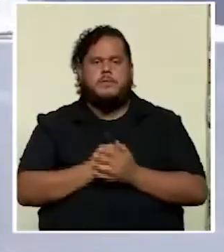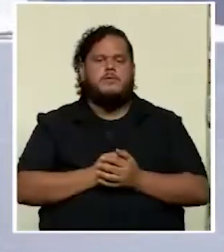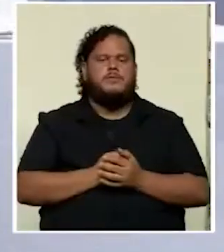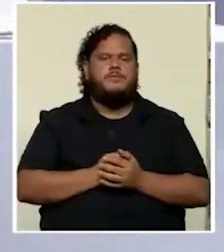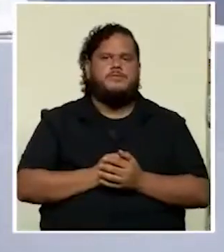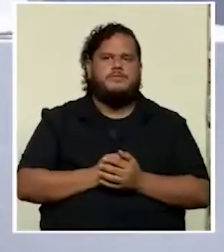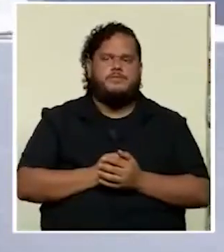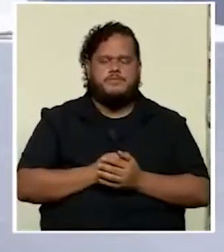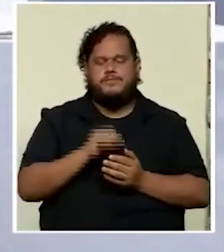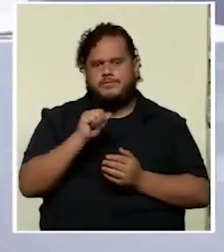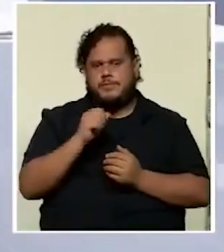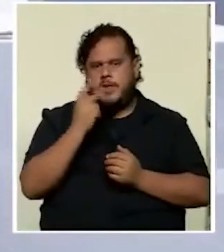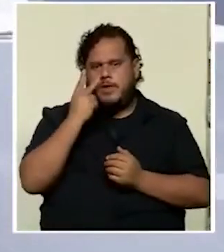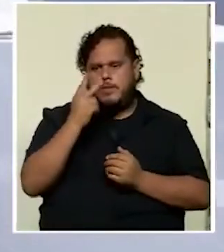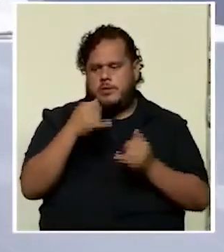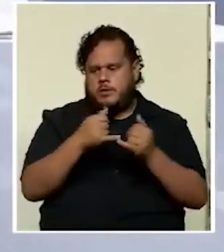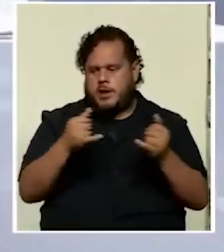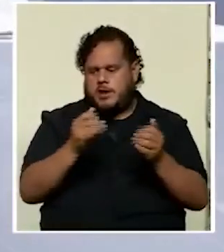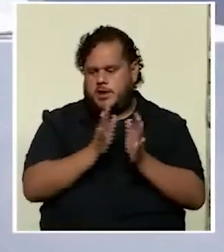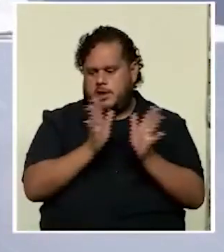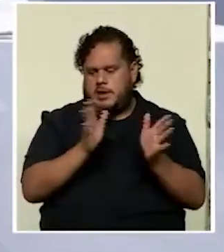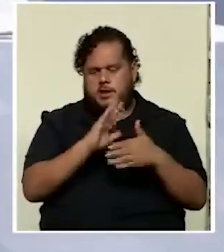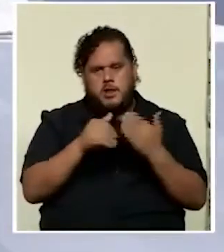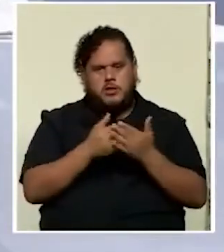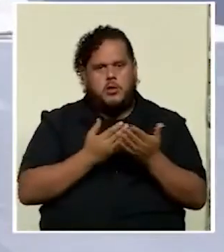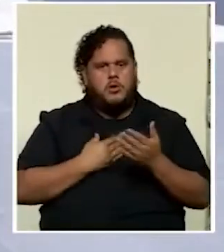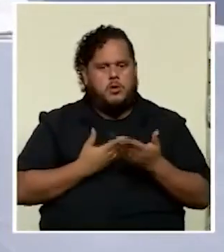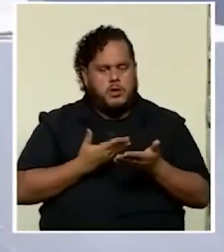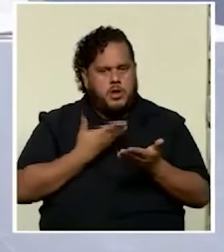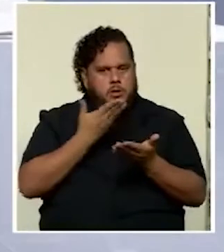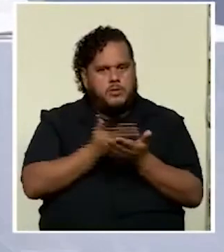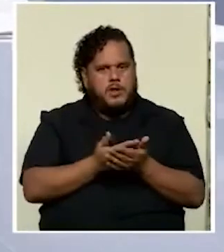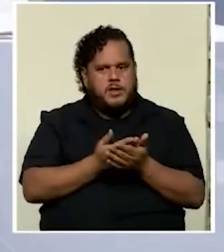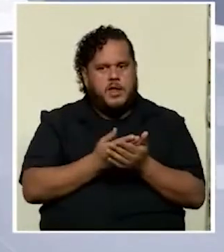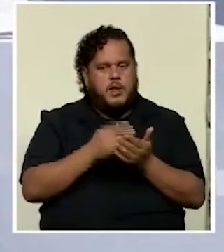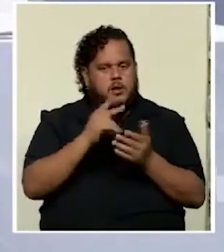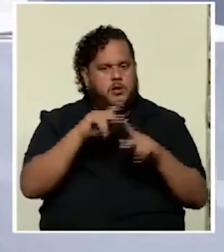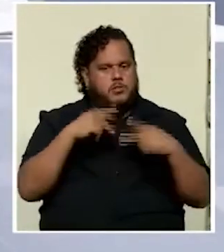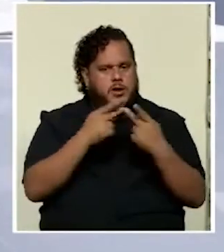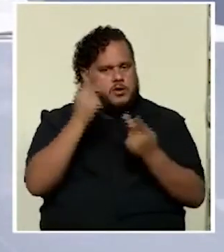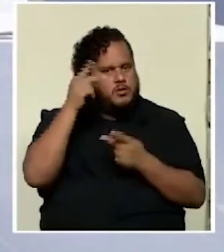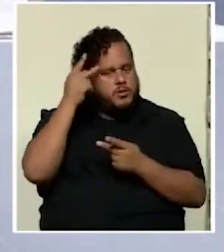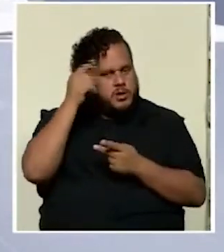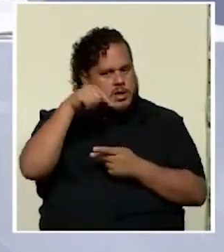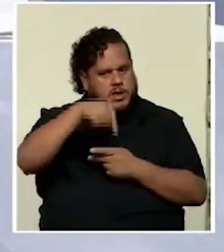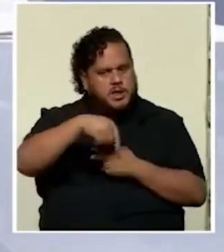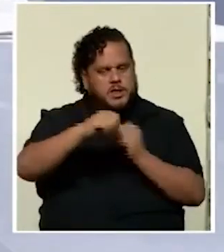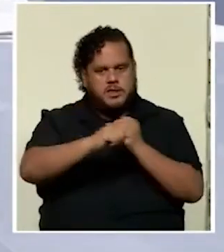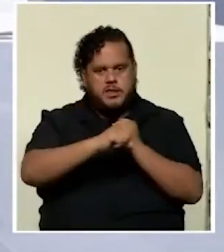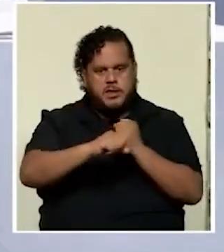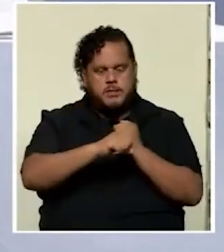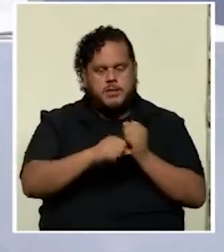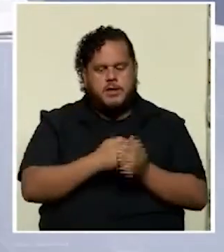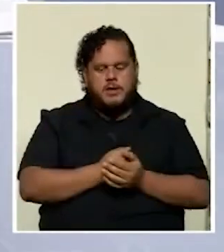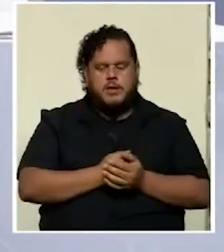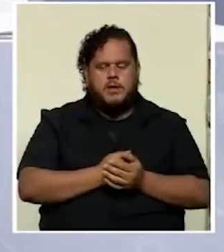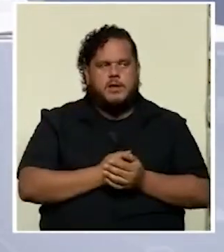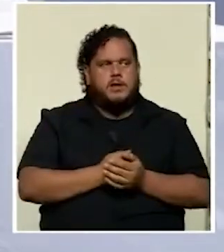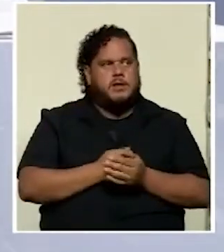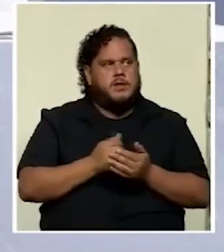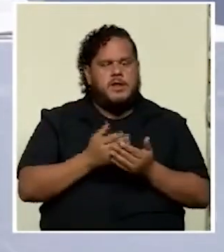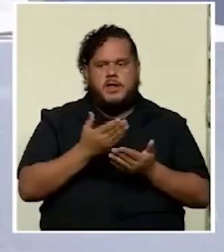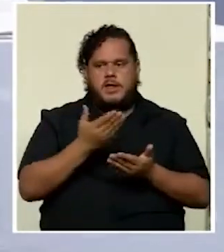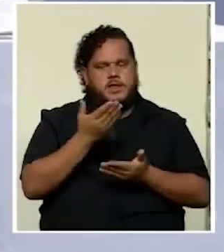viendo las líneas generales de lo que ofrecen los partidos políticos en esta campaña son se van